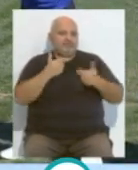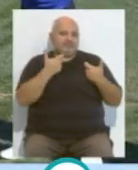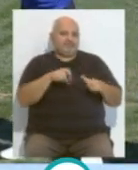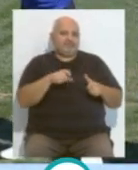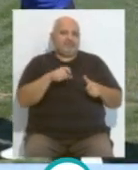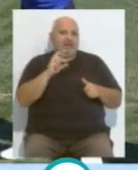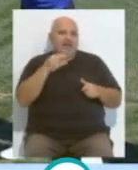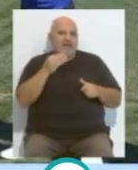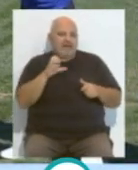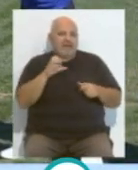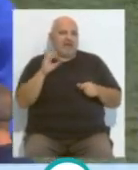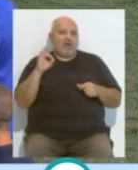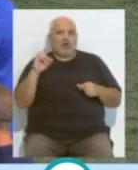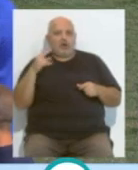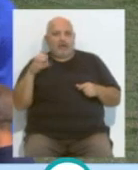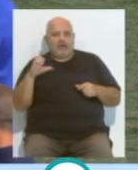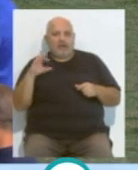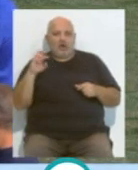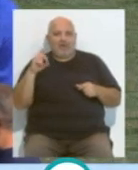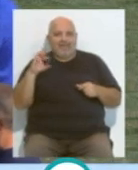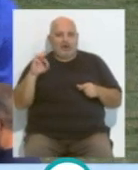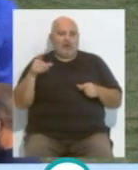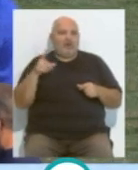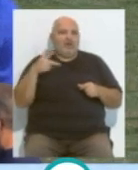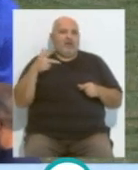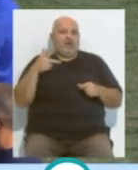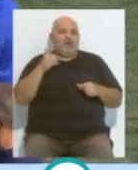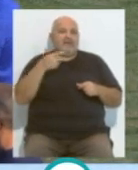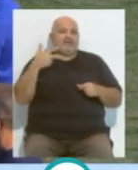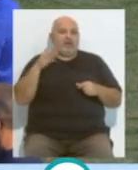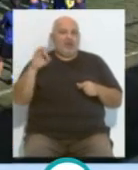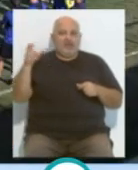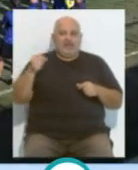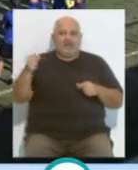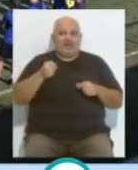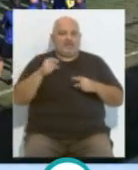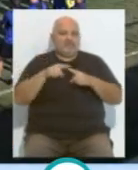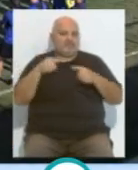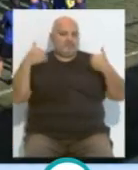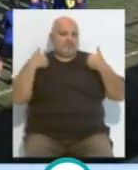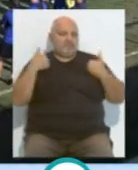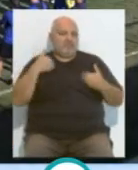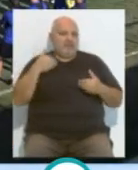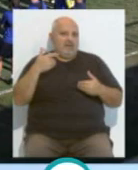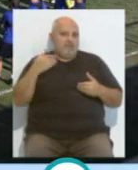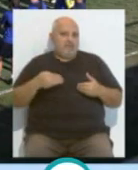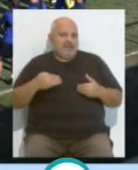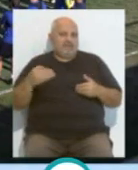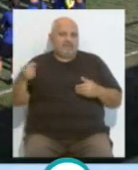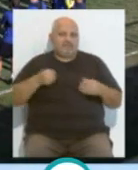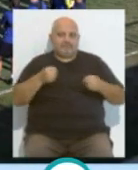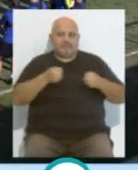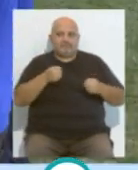Enrique como Jorge Cordero, chicos del filial que estamos viendo ahí, que es muy importante, Fran, sobre todo para,